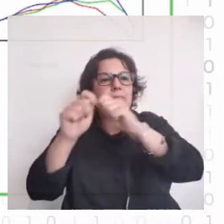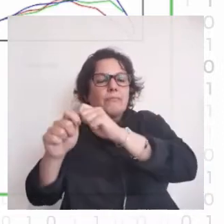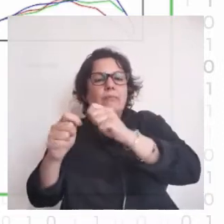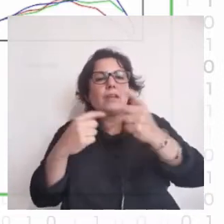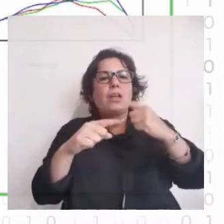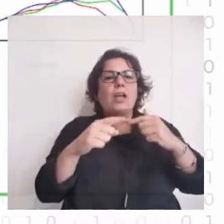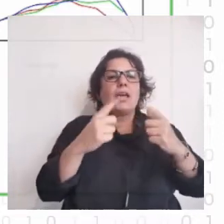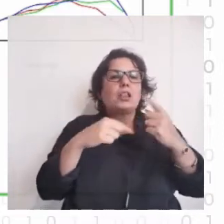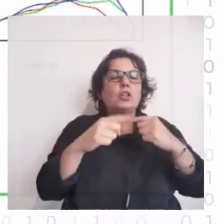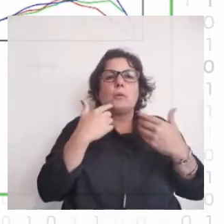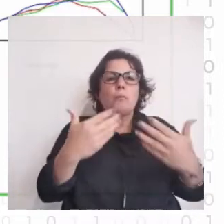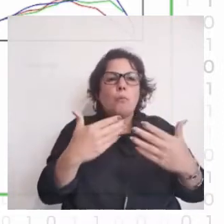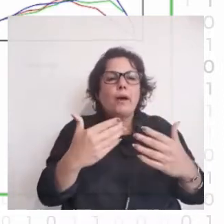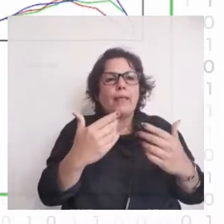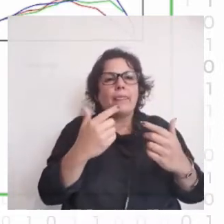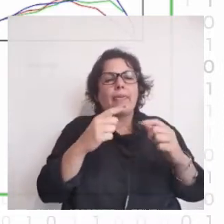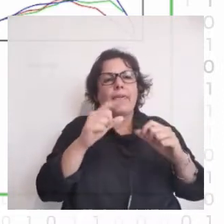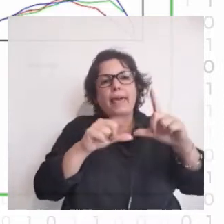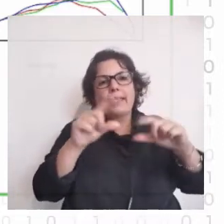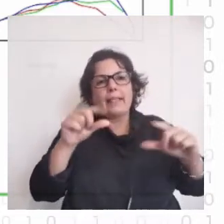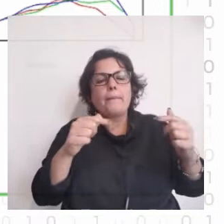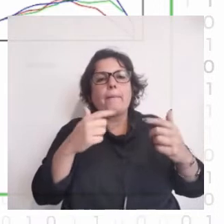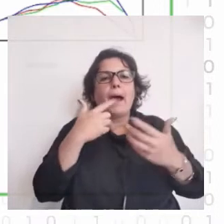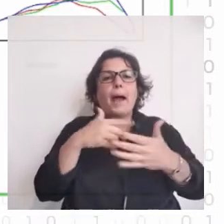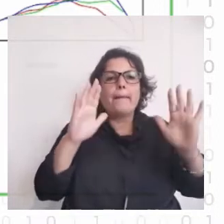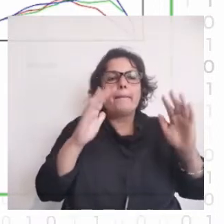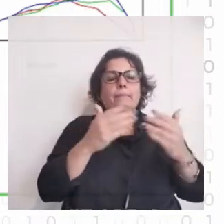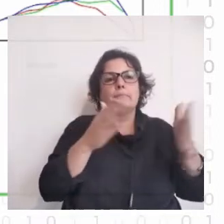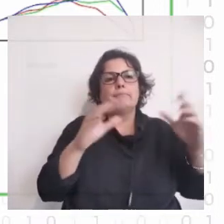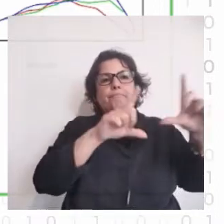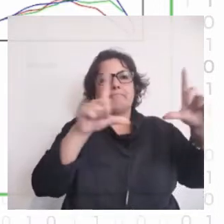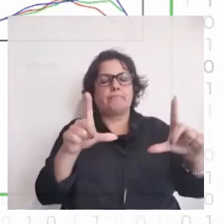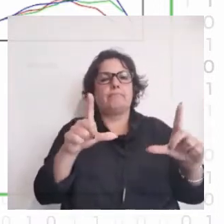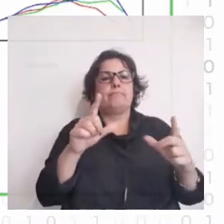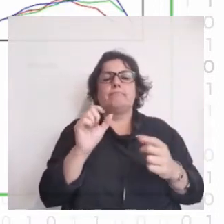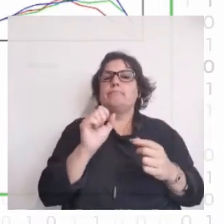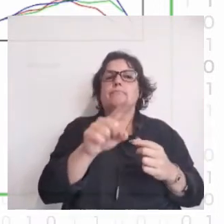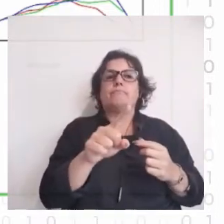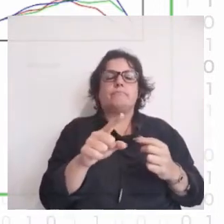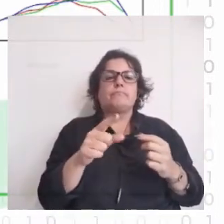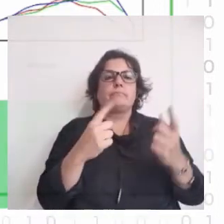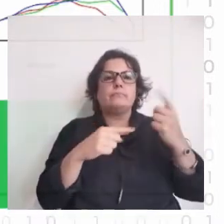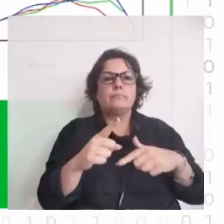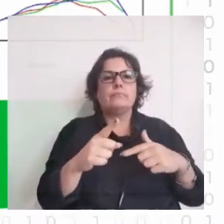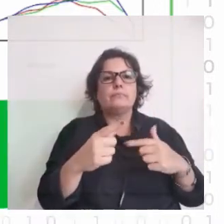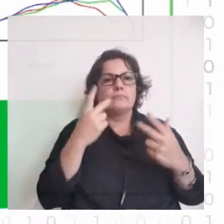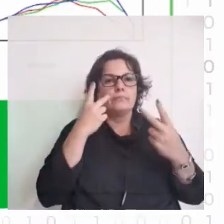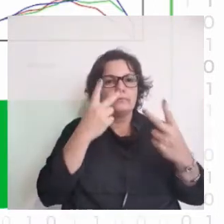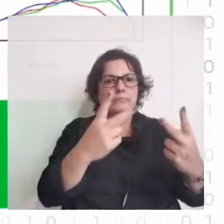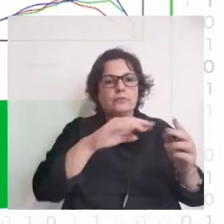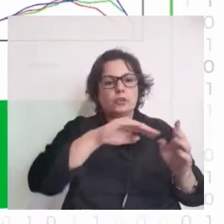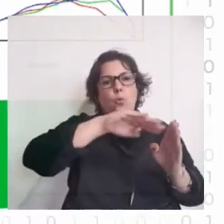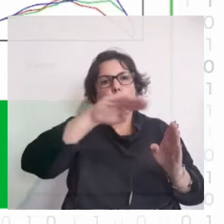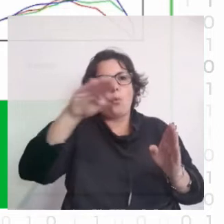puede estimar a partir de la imagen en sí misma. Entonces, lo que vemos es que las curvas de ruido se ven